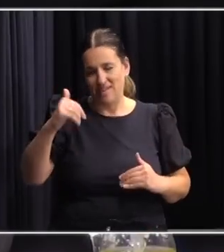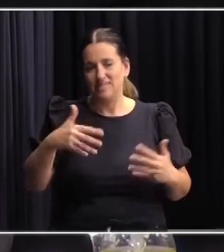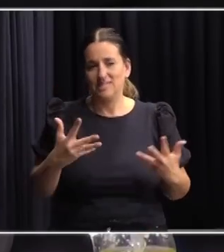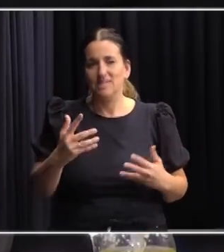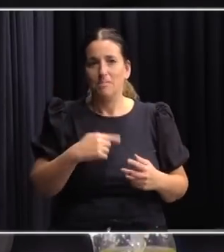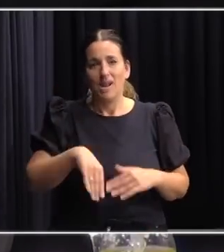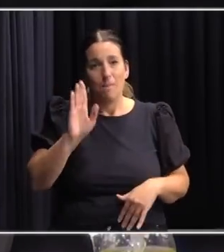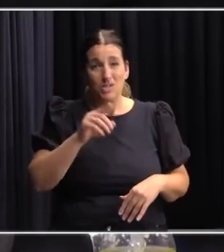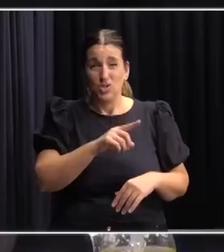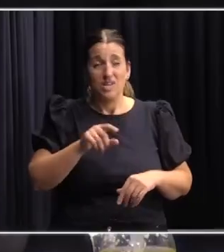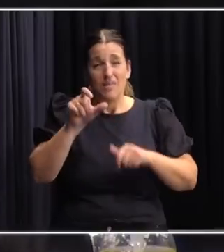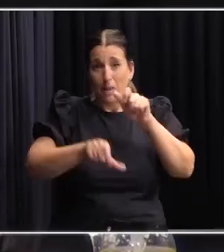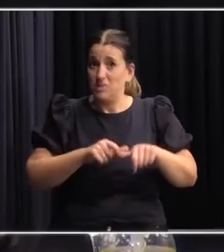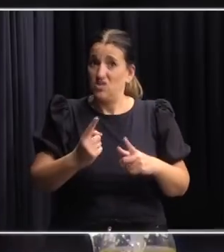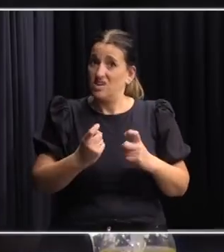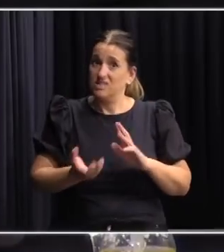de menores recursos.